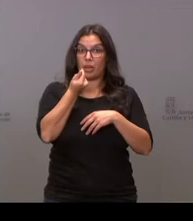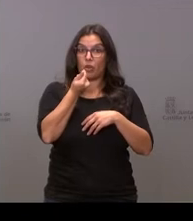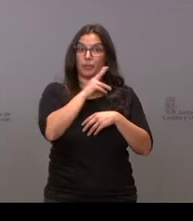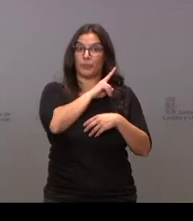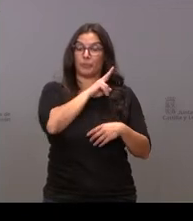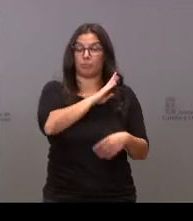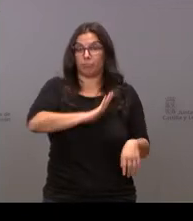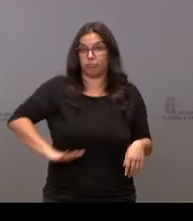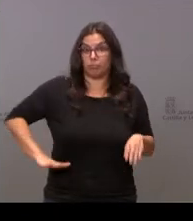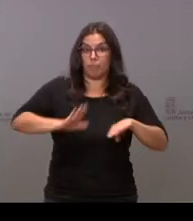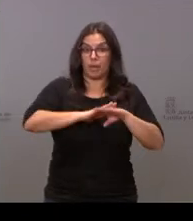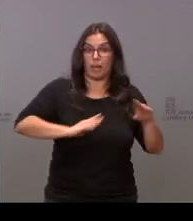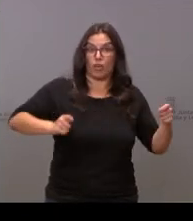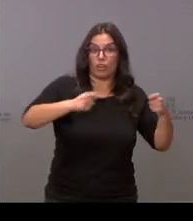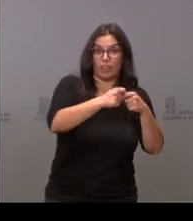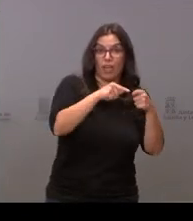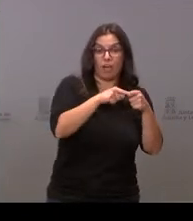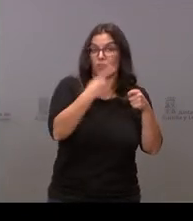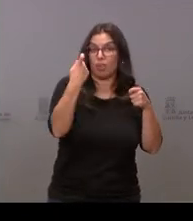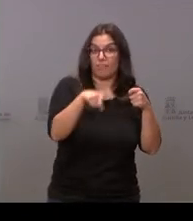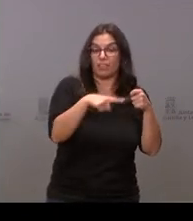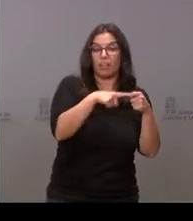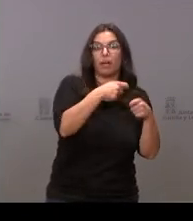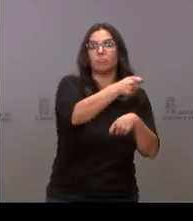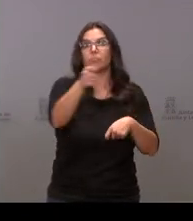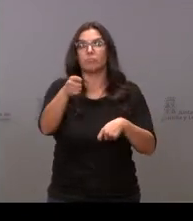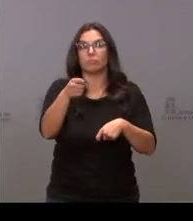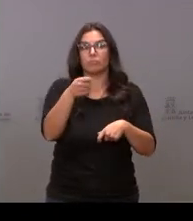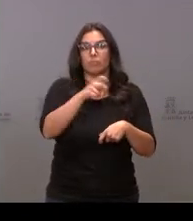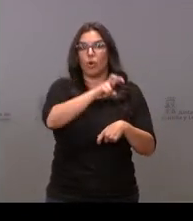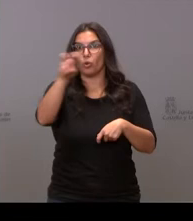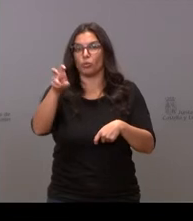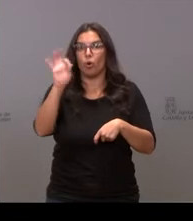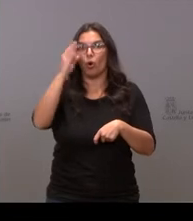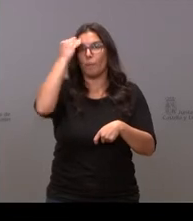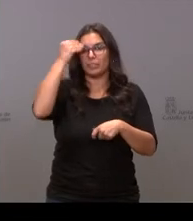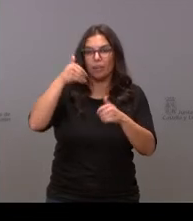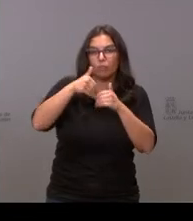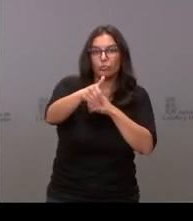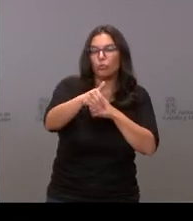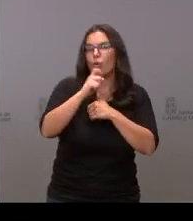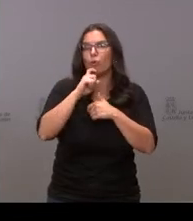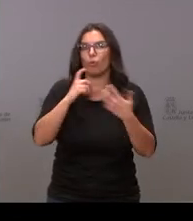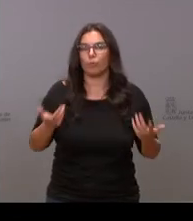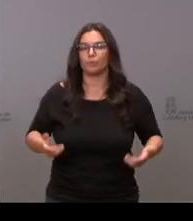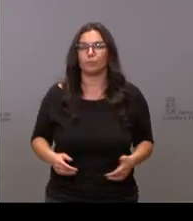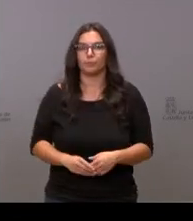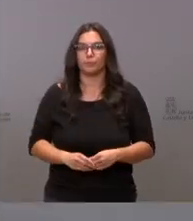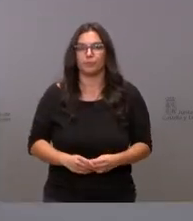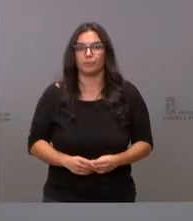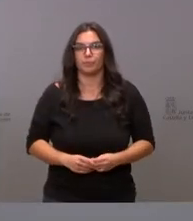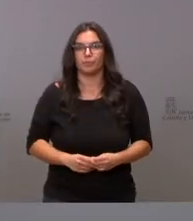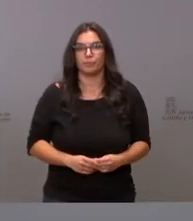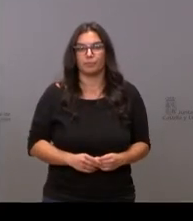cofinanciar ese proyecto si ya tienen destino para él o si se plantean en el futuro reforzarlo de alguna manera pues sobre la